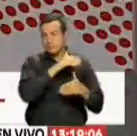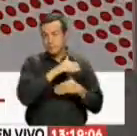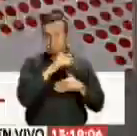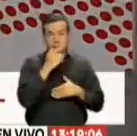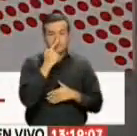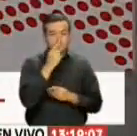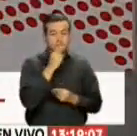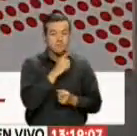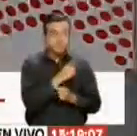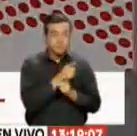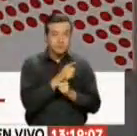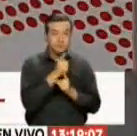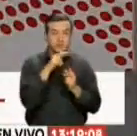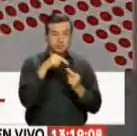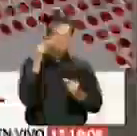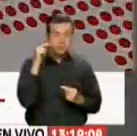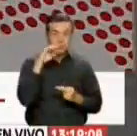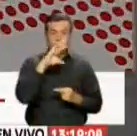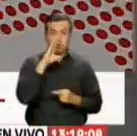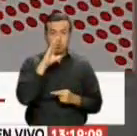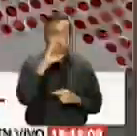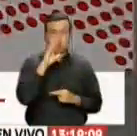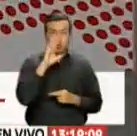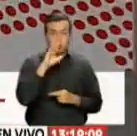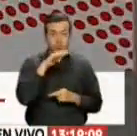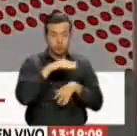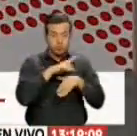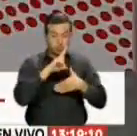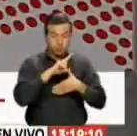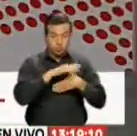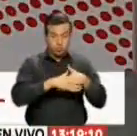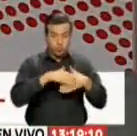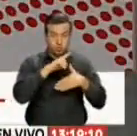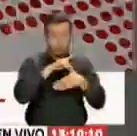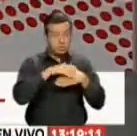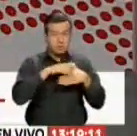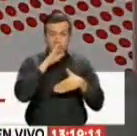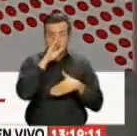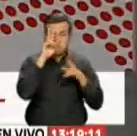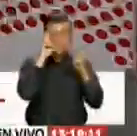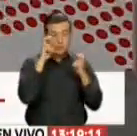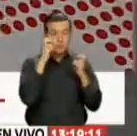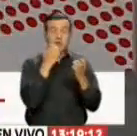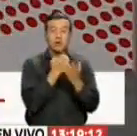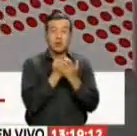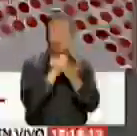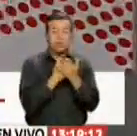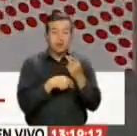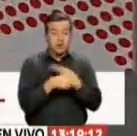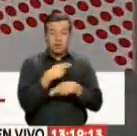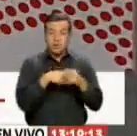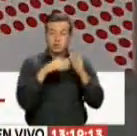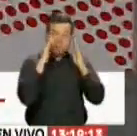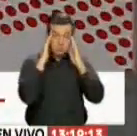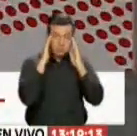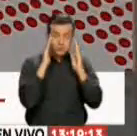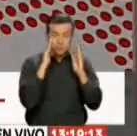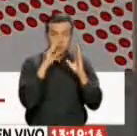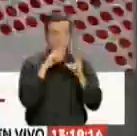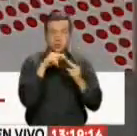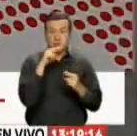interesada Y cuando hablamos de la región Sudamérica en general Interesada sobre los temas económicos y comerciales E